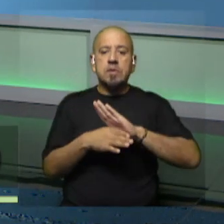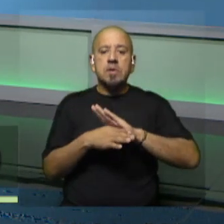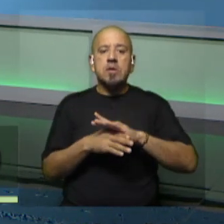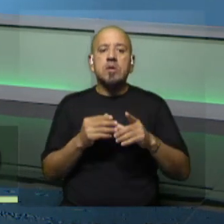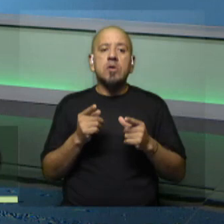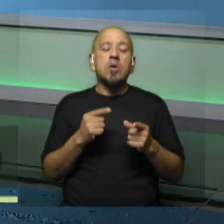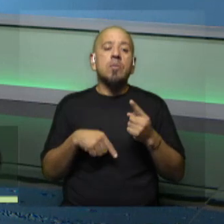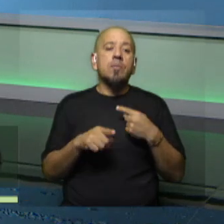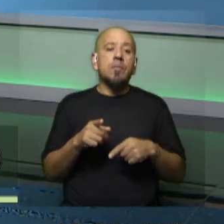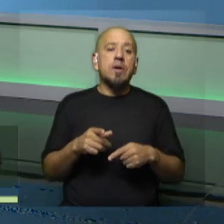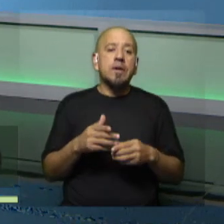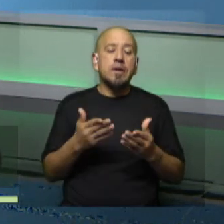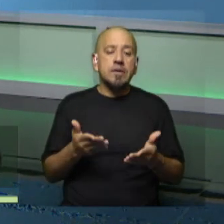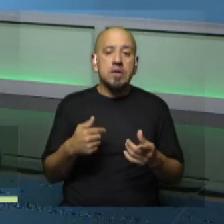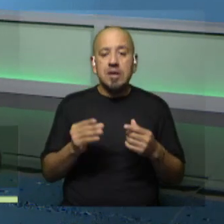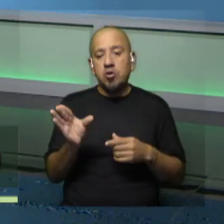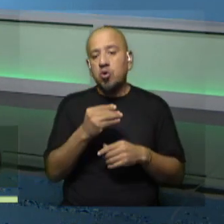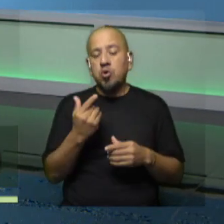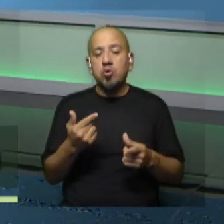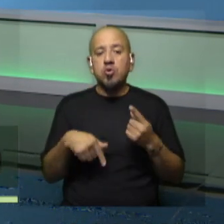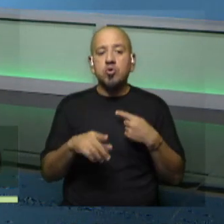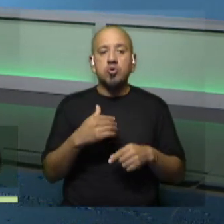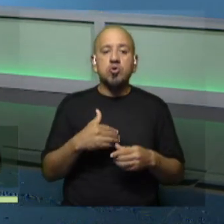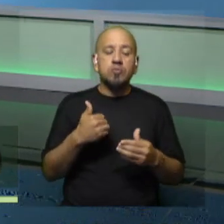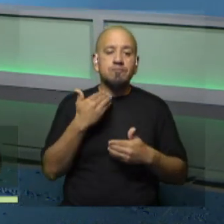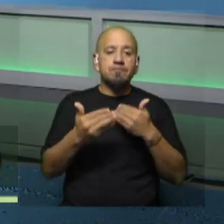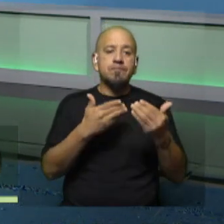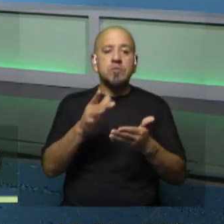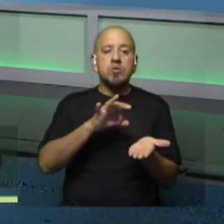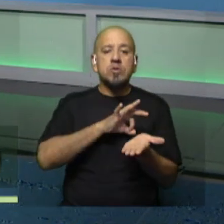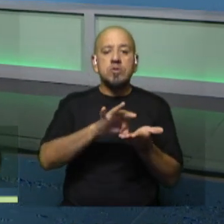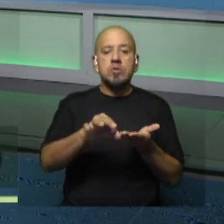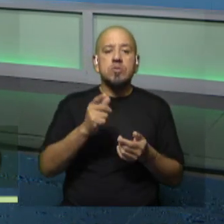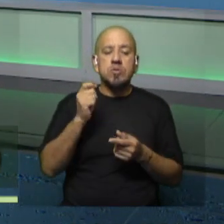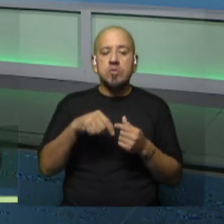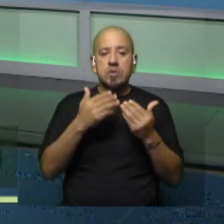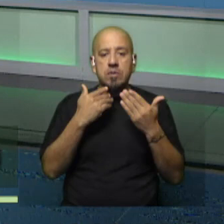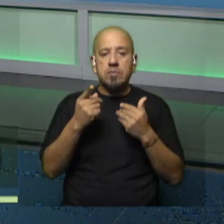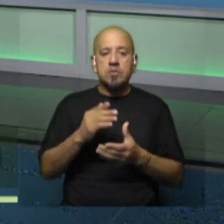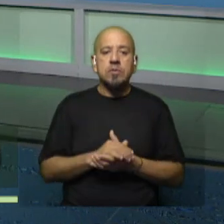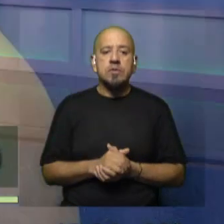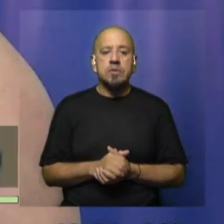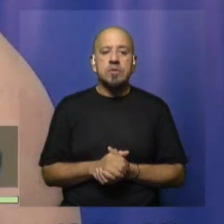intentar hacer que todos los servicios públicos sean accesibles y sobre eso también consultamos a Karen Sass.